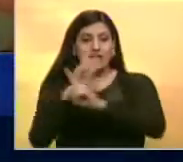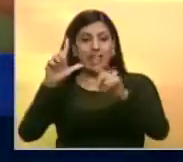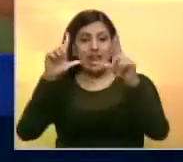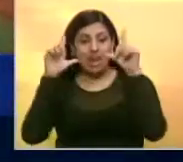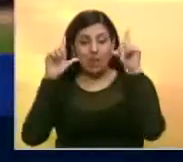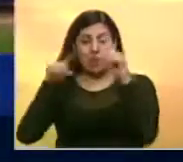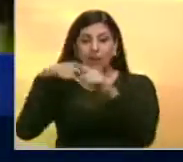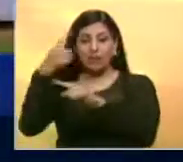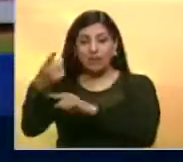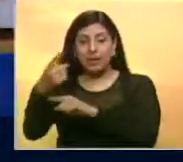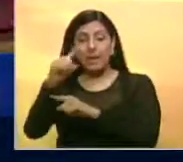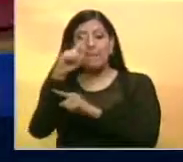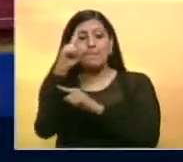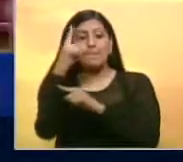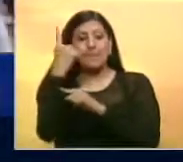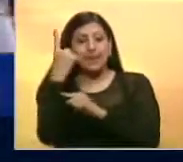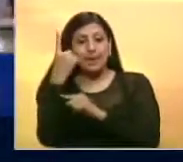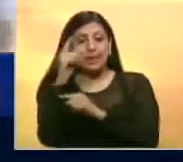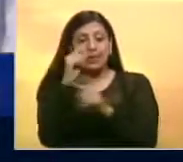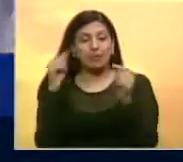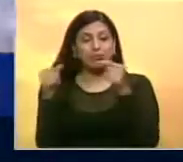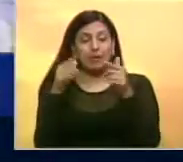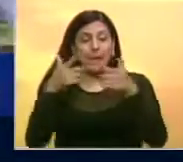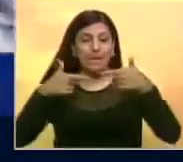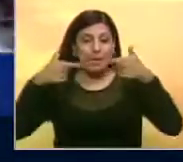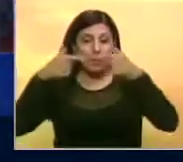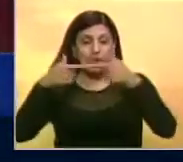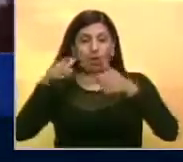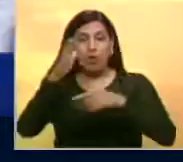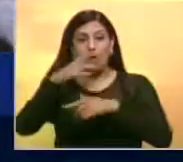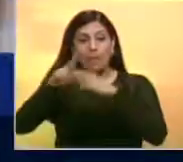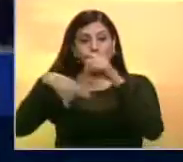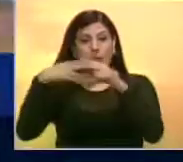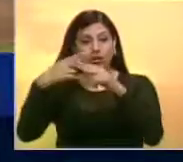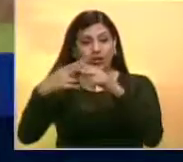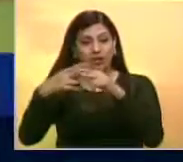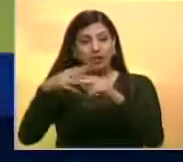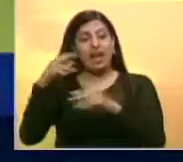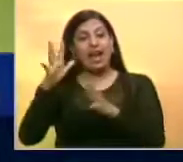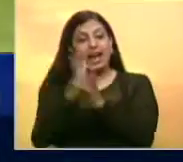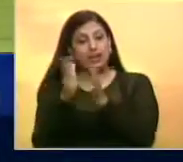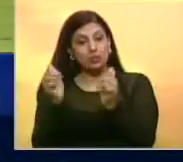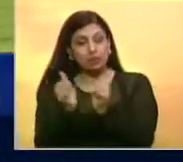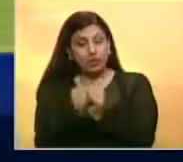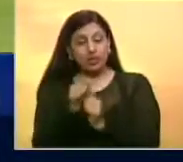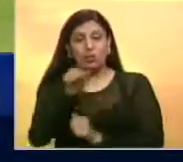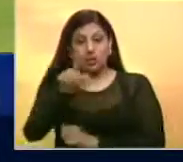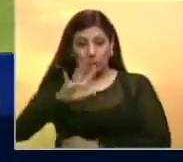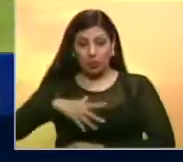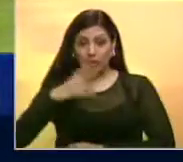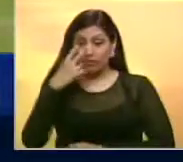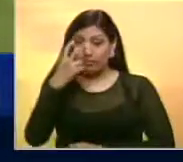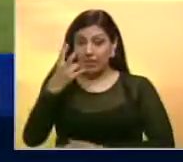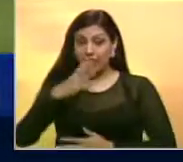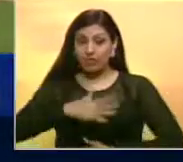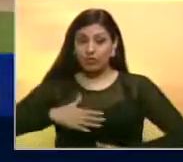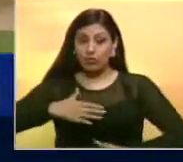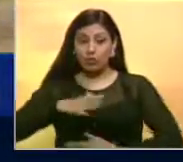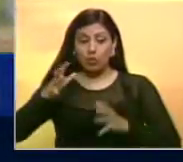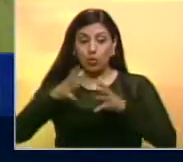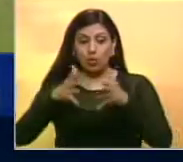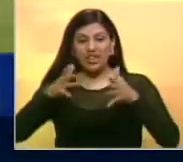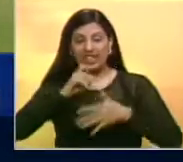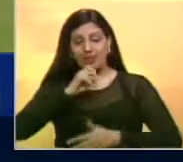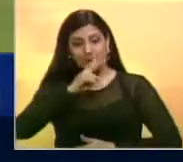afrontarán el primero de tres posibles en Puerto La Cruz ante Caribe de Anzuategui y que ustedes podrán disfrutar junto al equipo